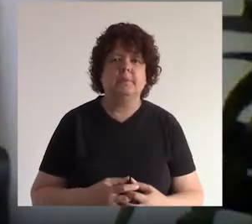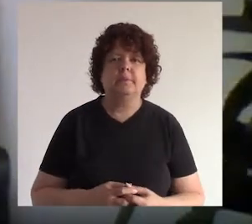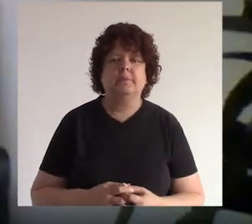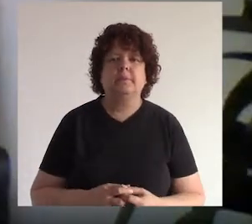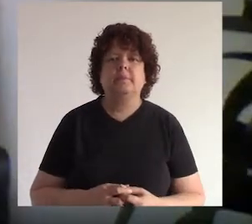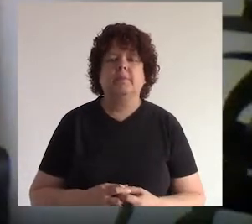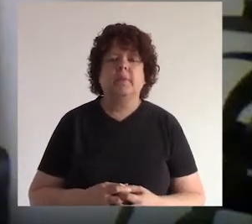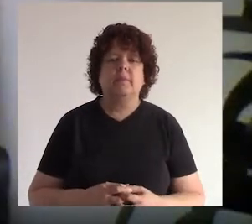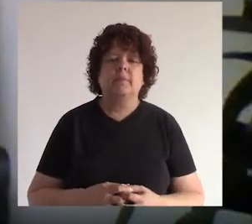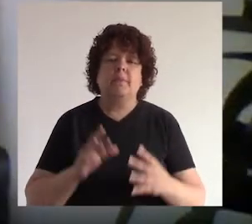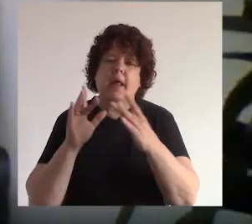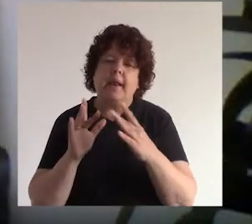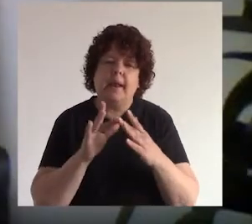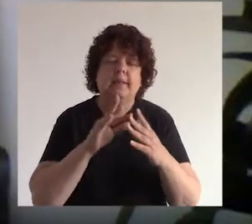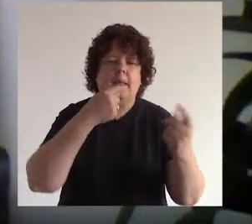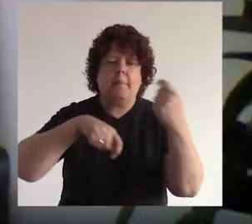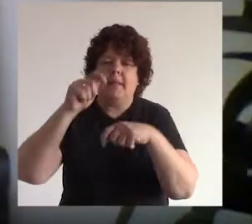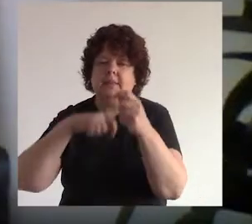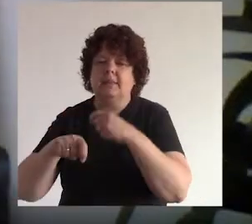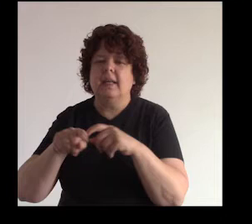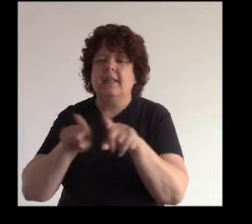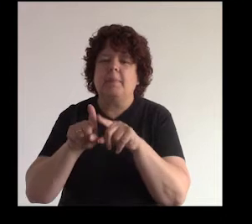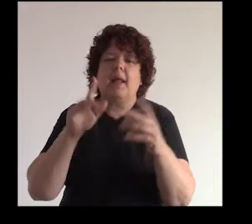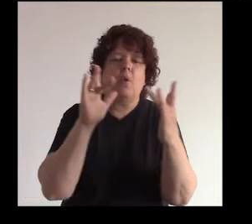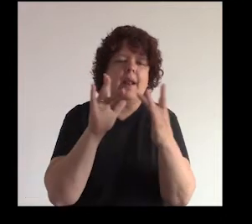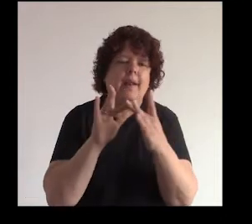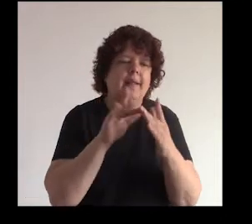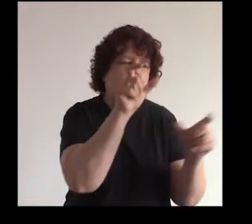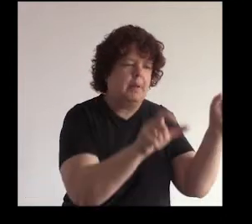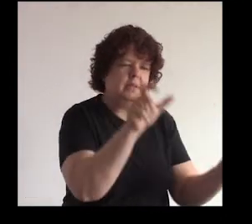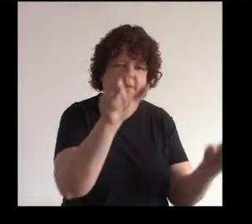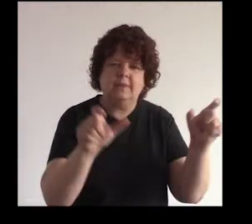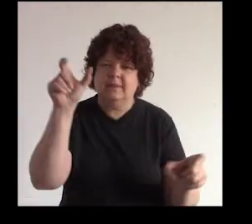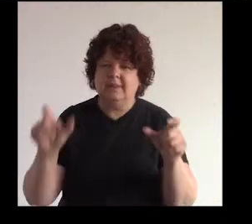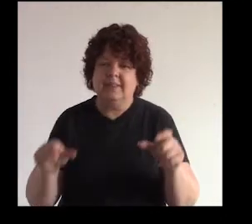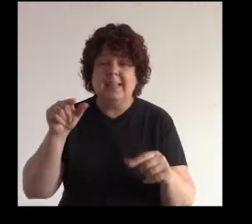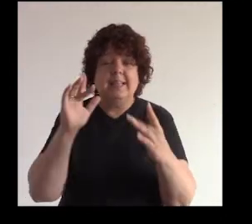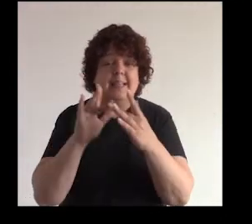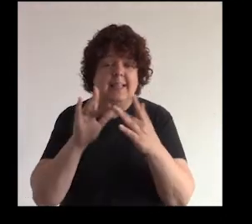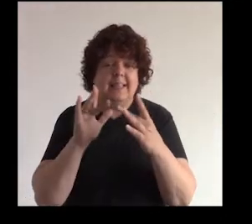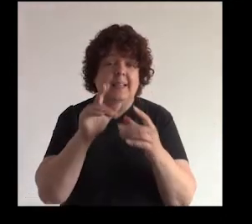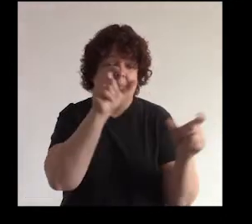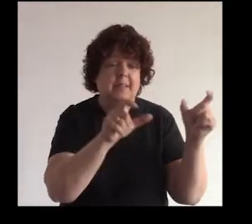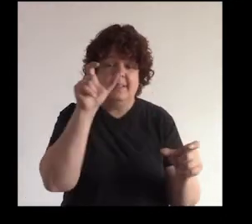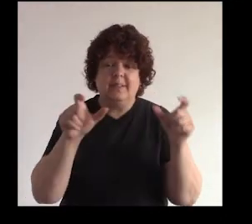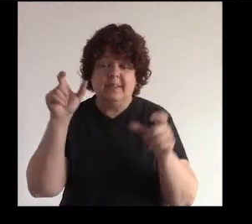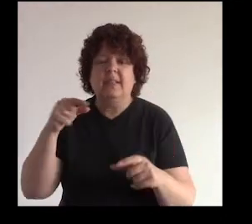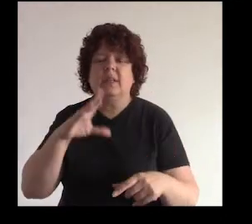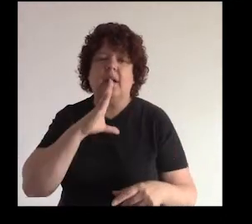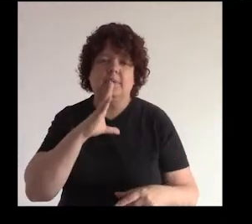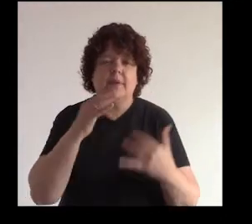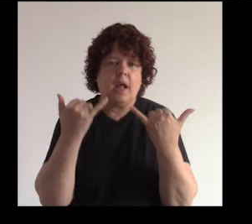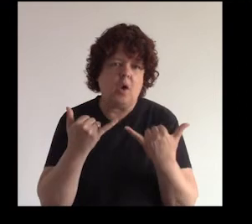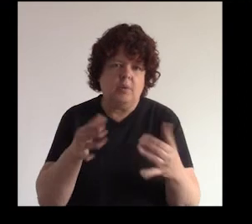una red de ventas también hay red de personas y justamente en ese concepto de red de personas es que vamos